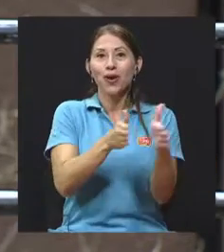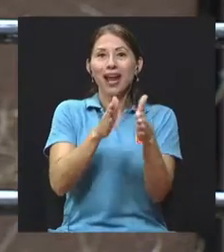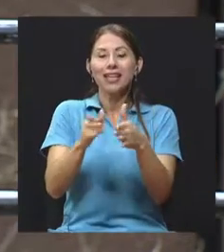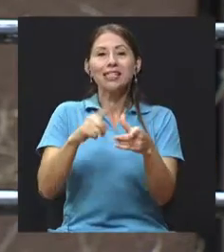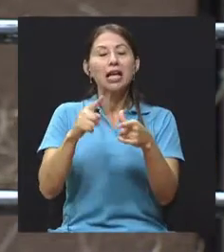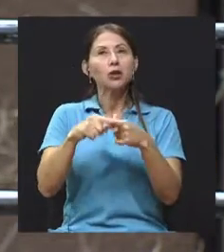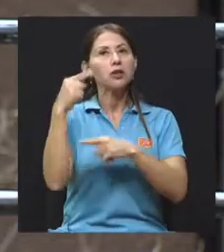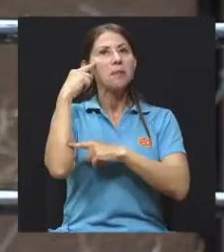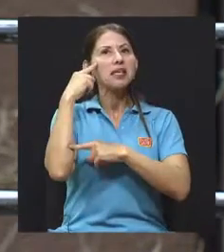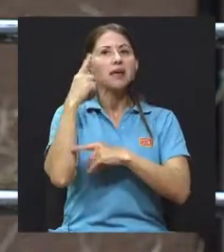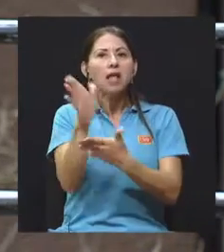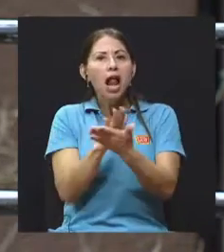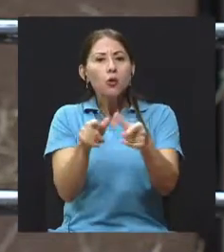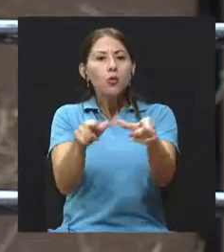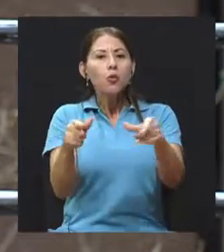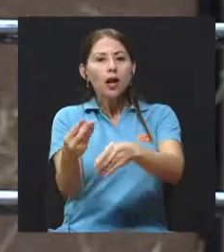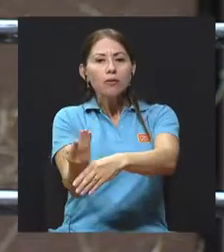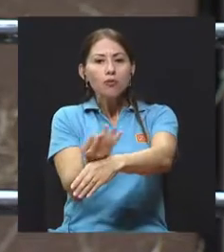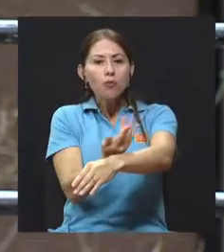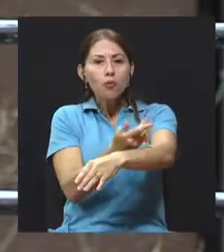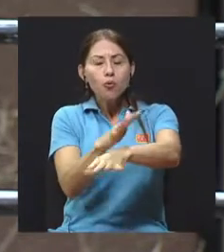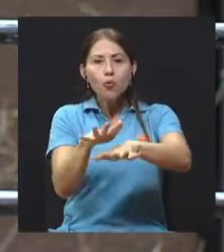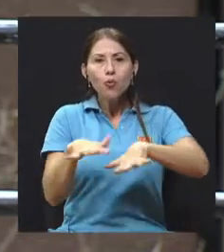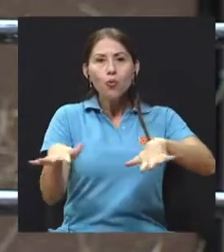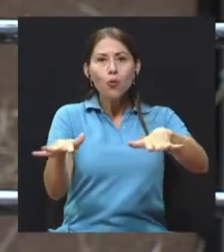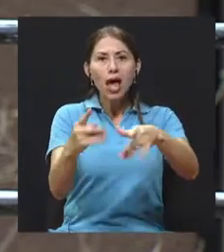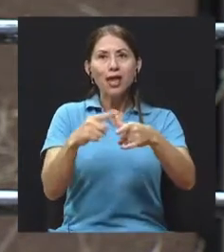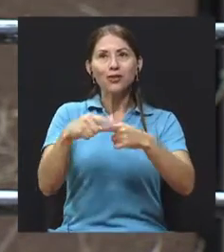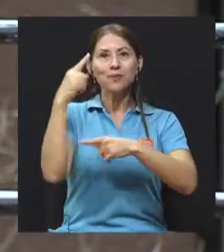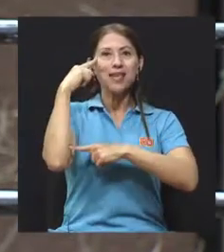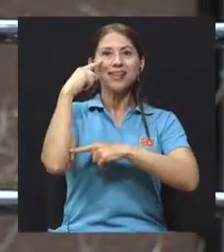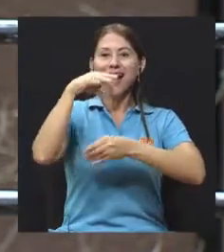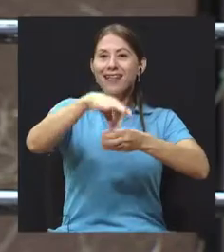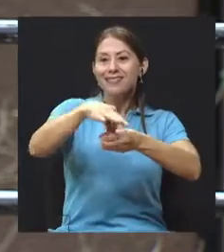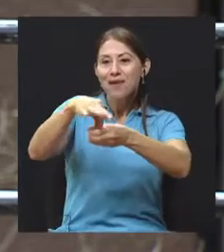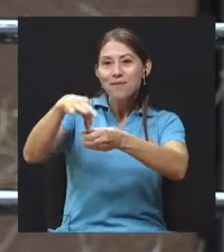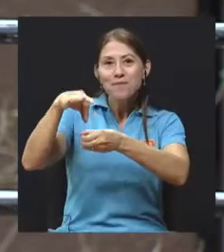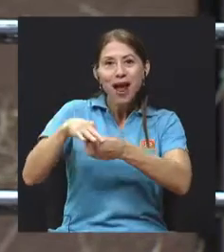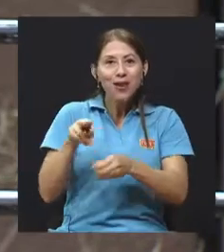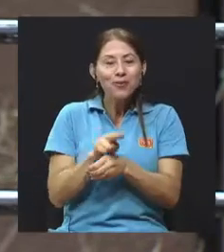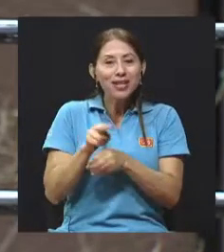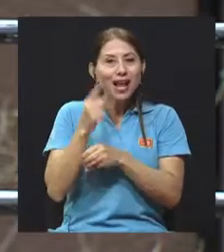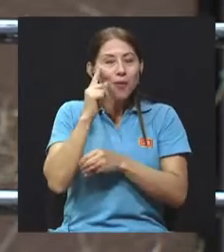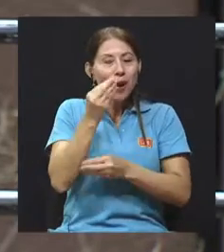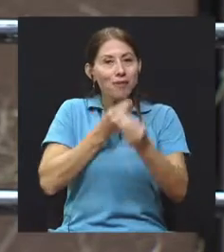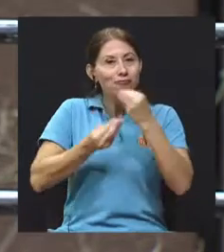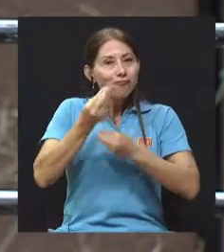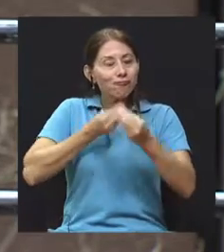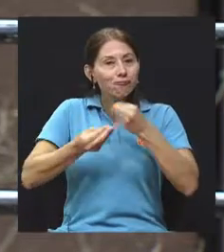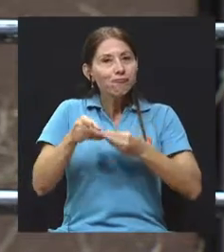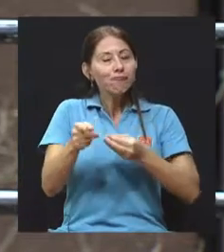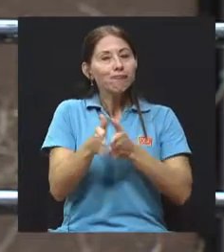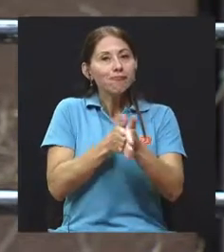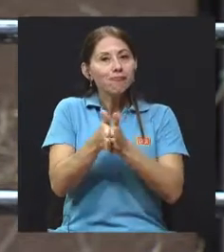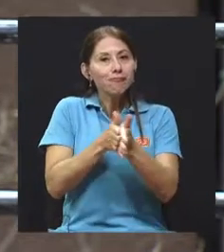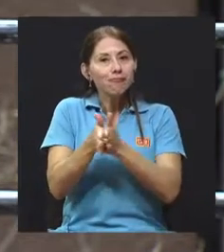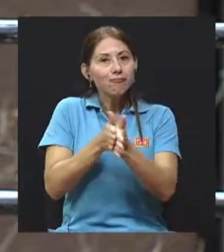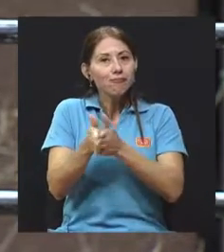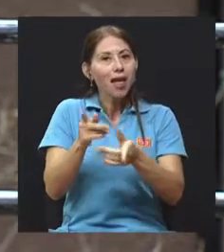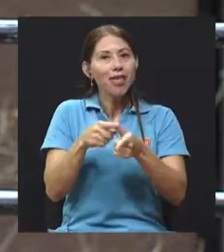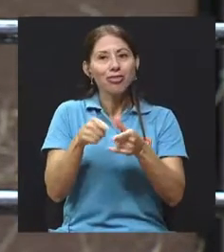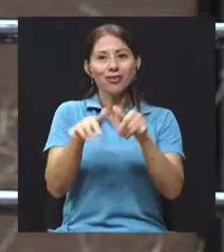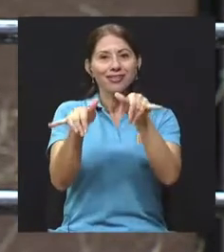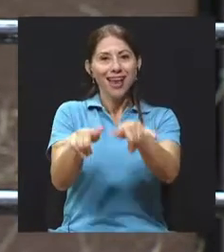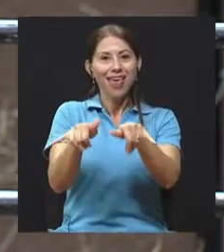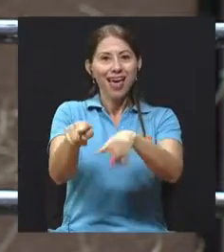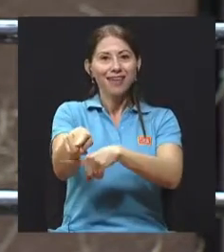alguna área que no se esté usando y empiezan a hacer un jardín comestible y ven que es fácil sembrar y utilizarlo para sacar alimentos. Entonces se